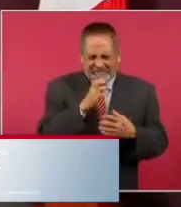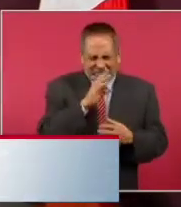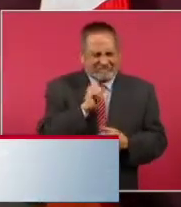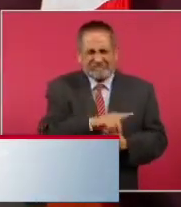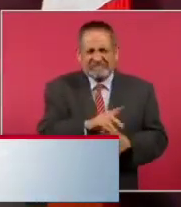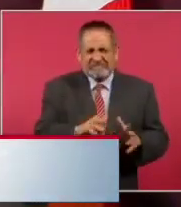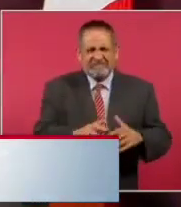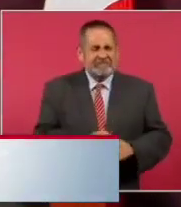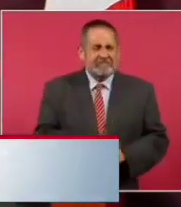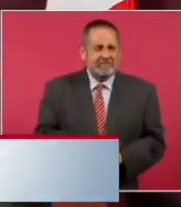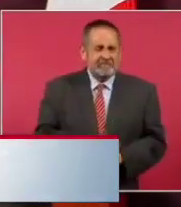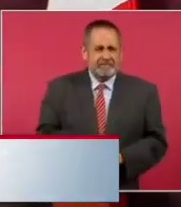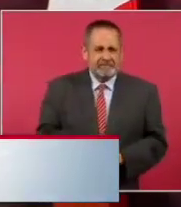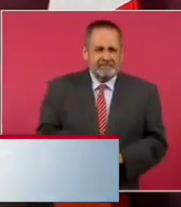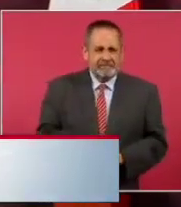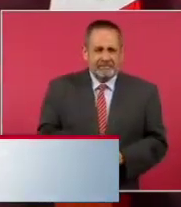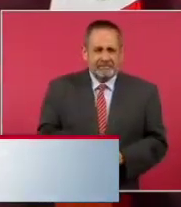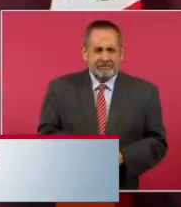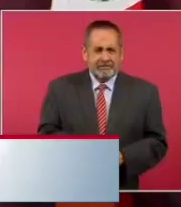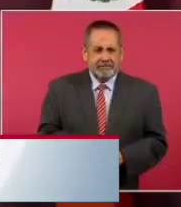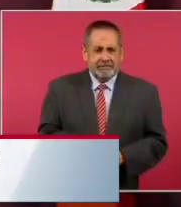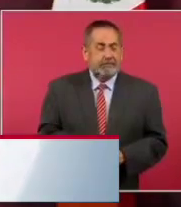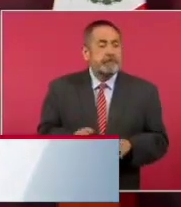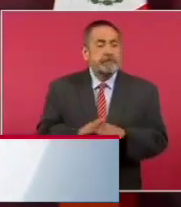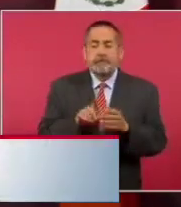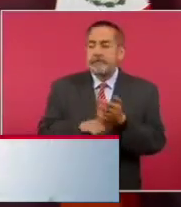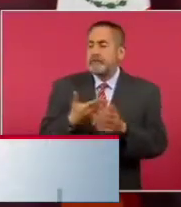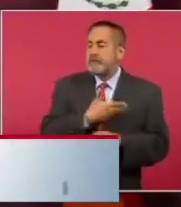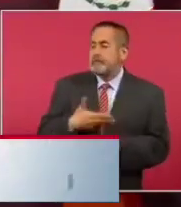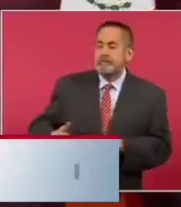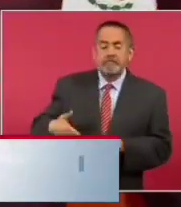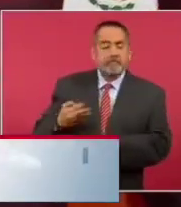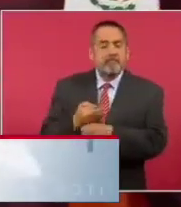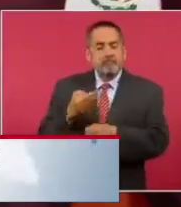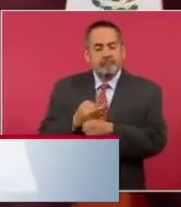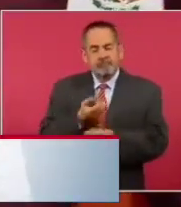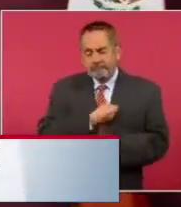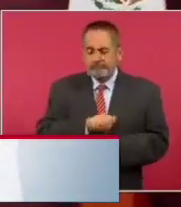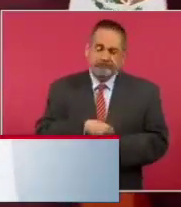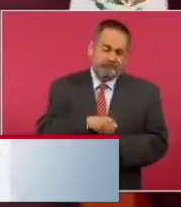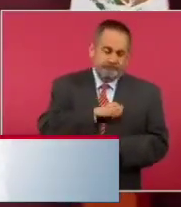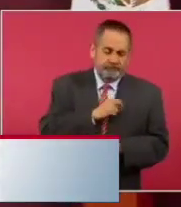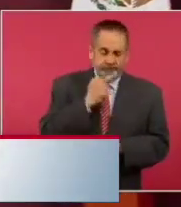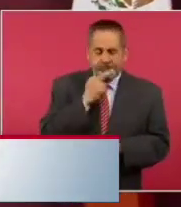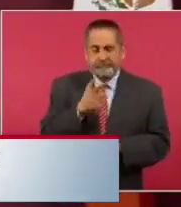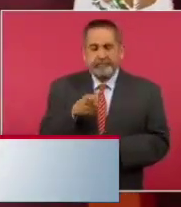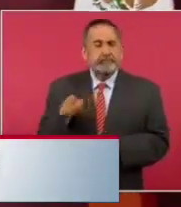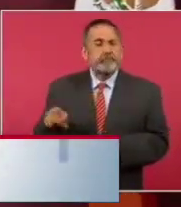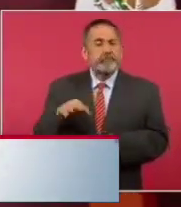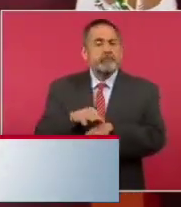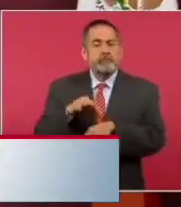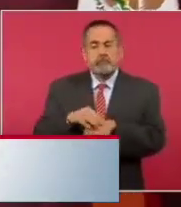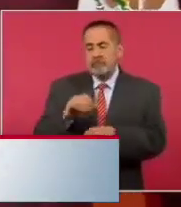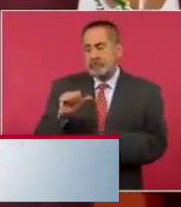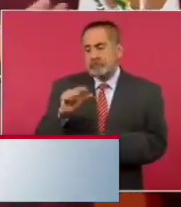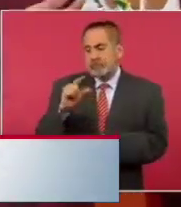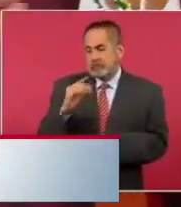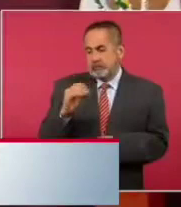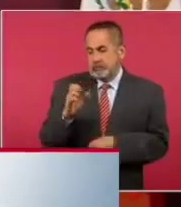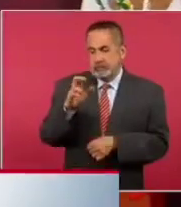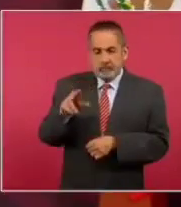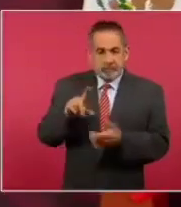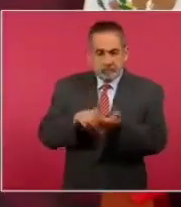situación y que el presidente se está recuperando. Ya el doctor Alcocer detalló incluso el